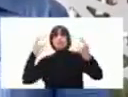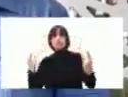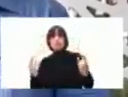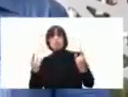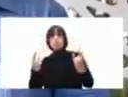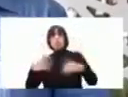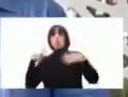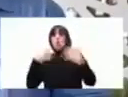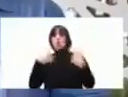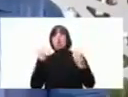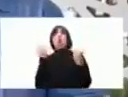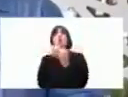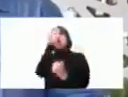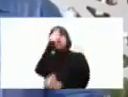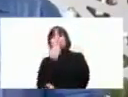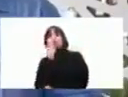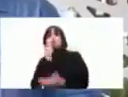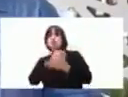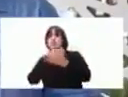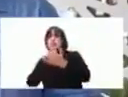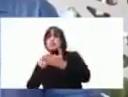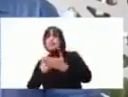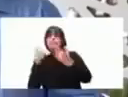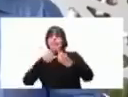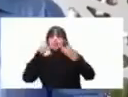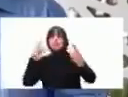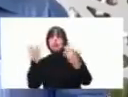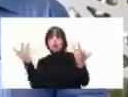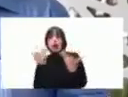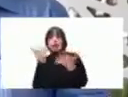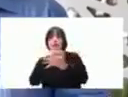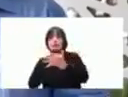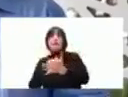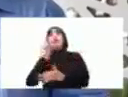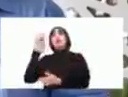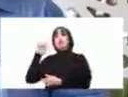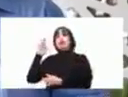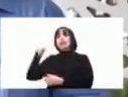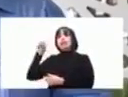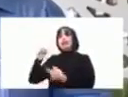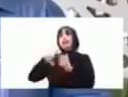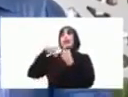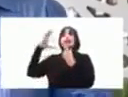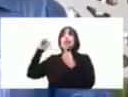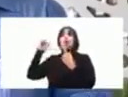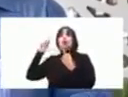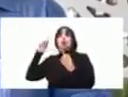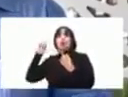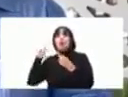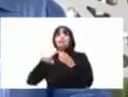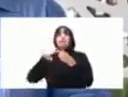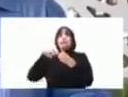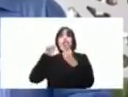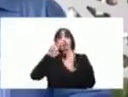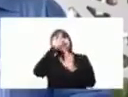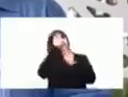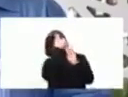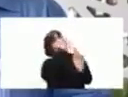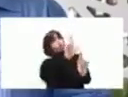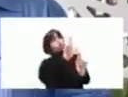época, Bernal del Castillo, el mismo Hernán Cortés, o otros grandes cronistas,